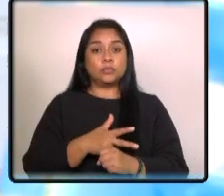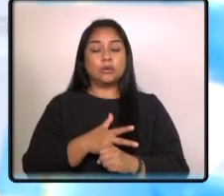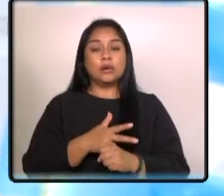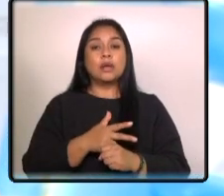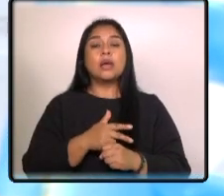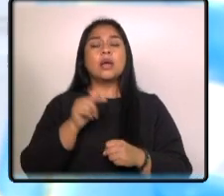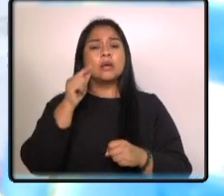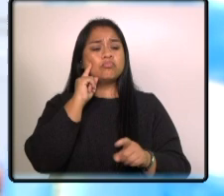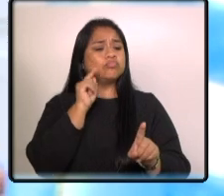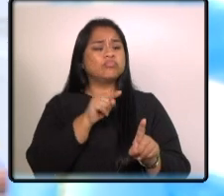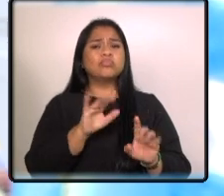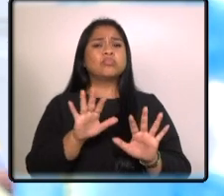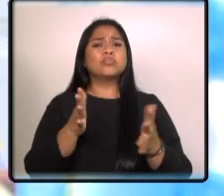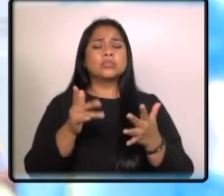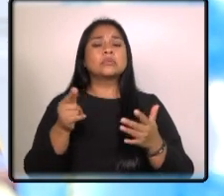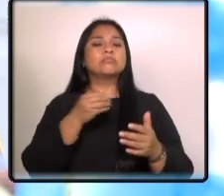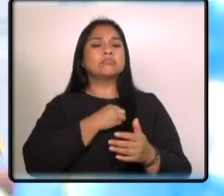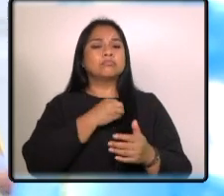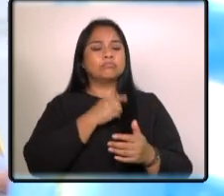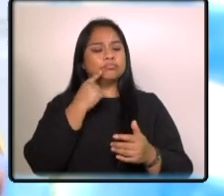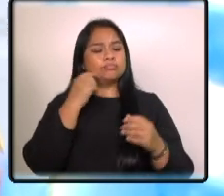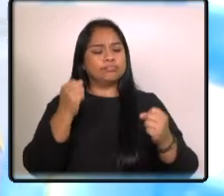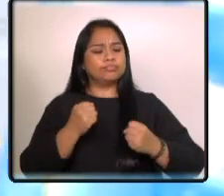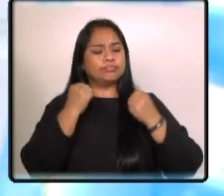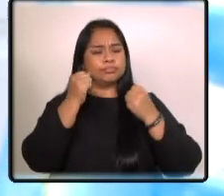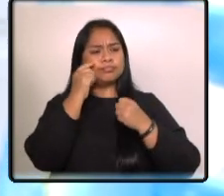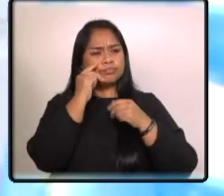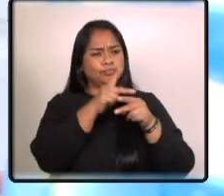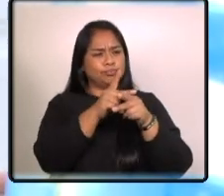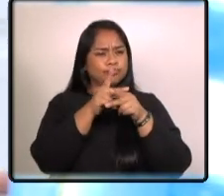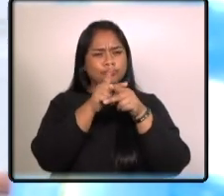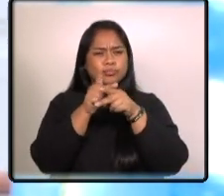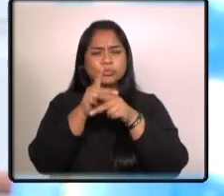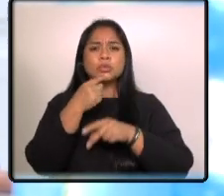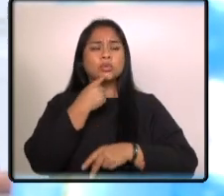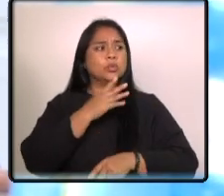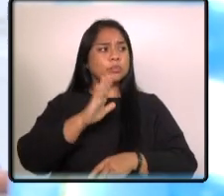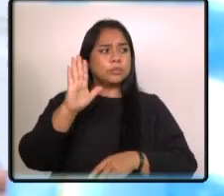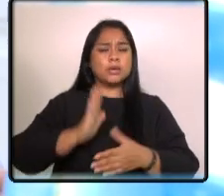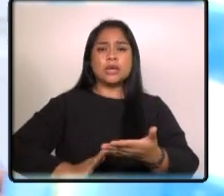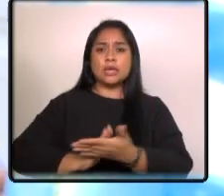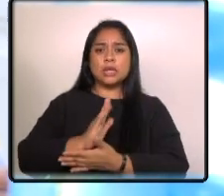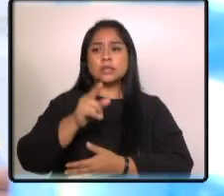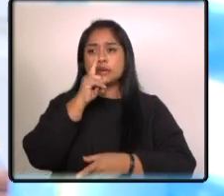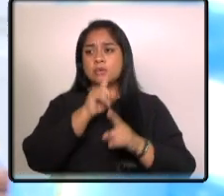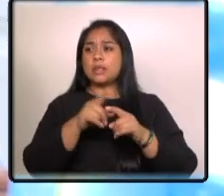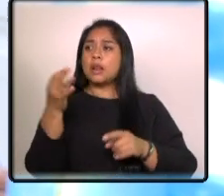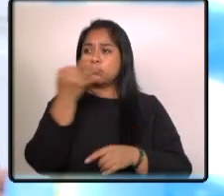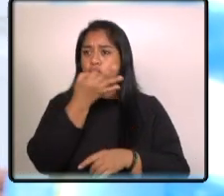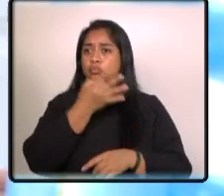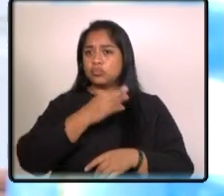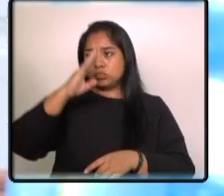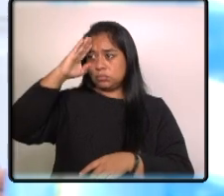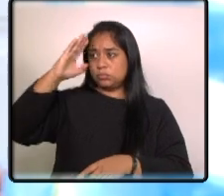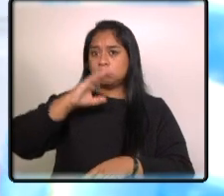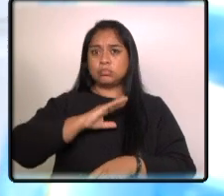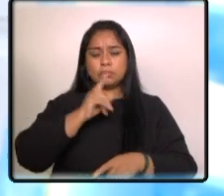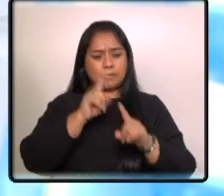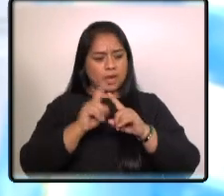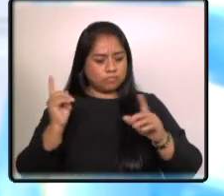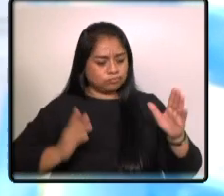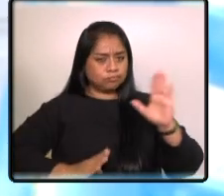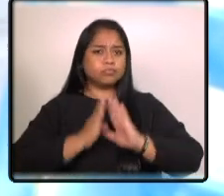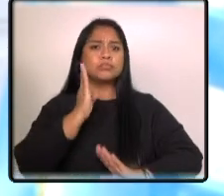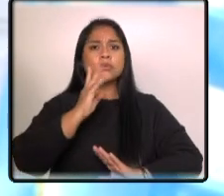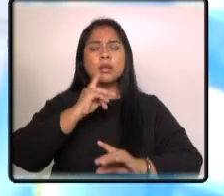con lo cual se busca fortalecer la observancia y el cumplimiento de los derechos de la mujer militar para su desarrollo